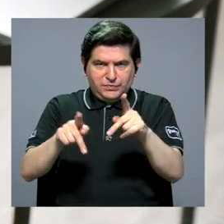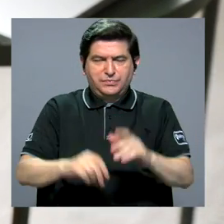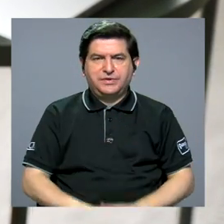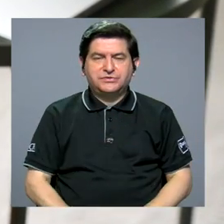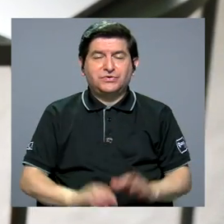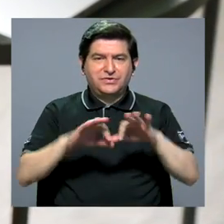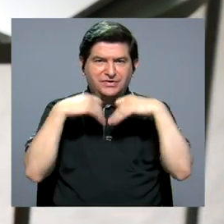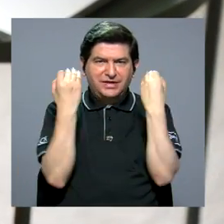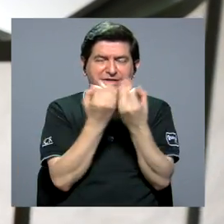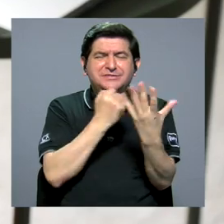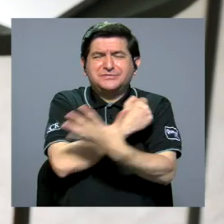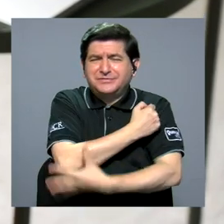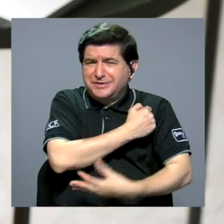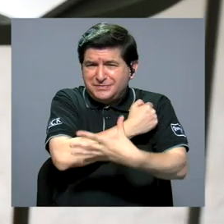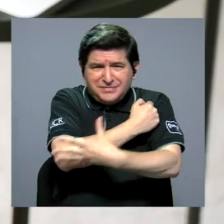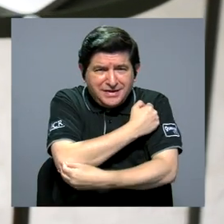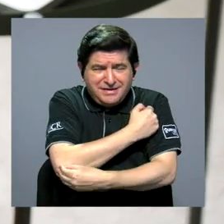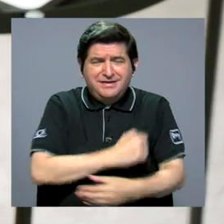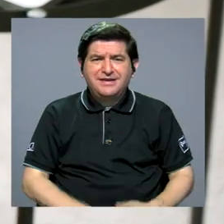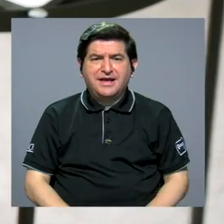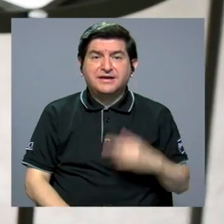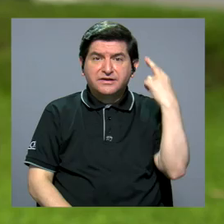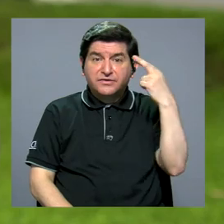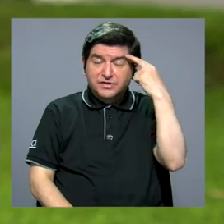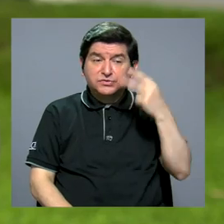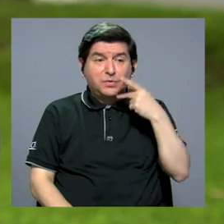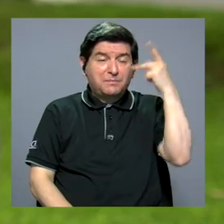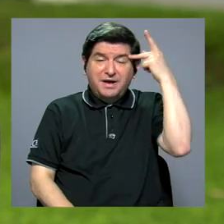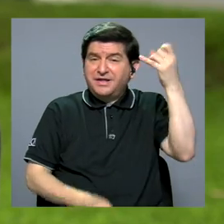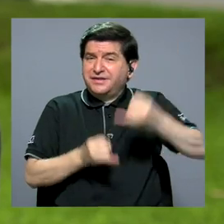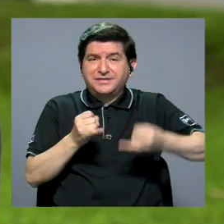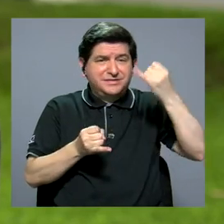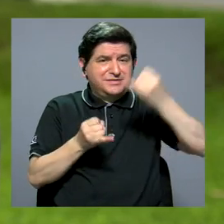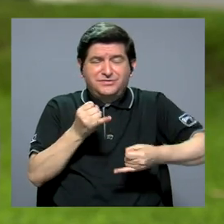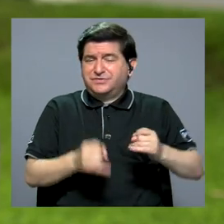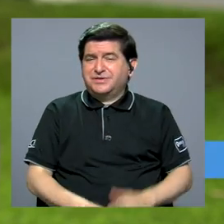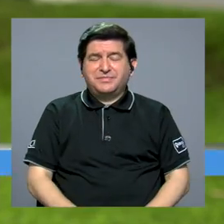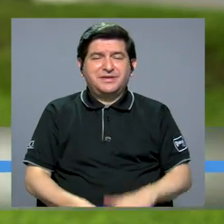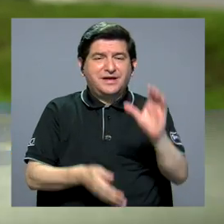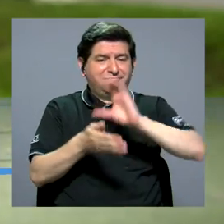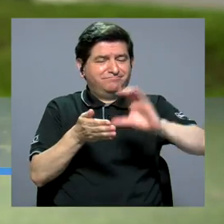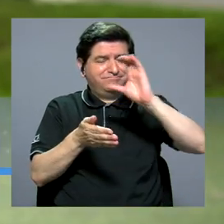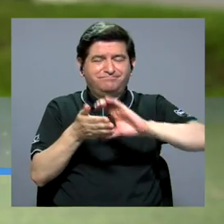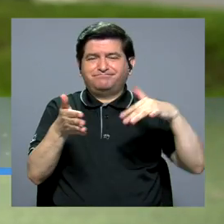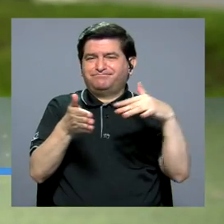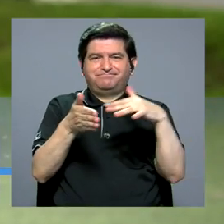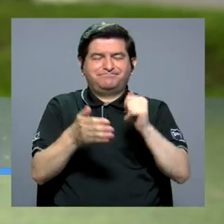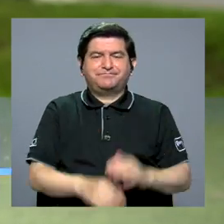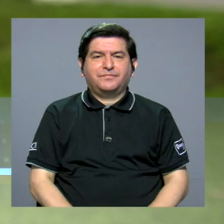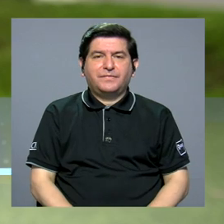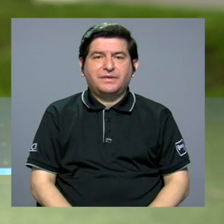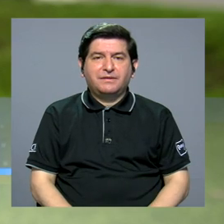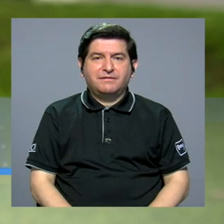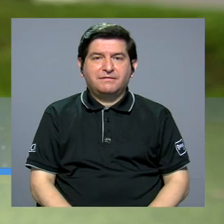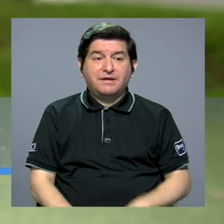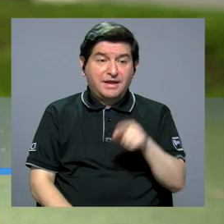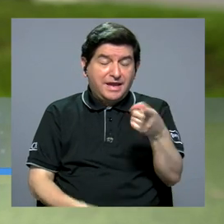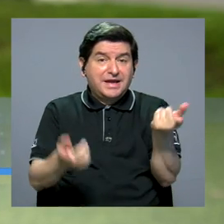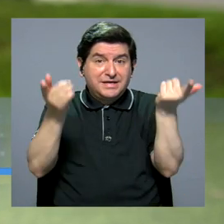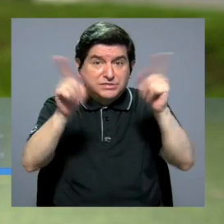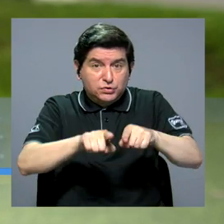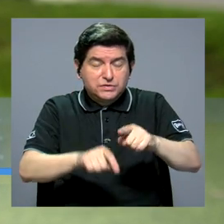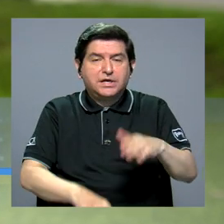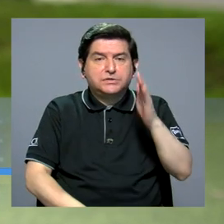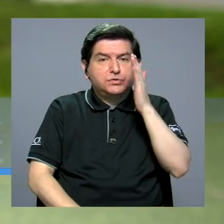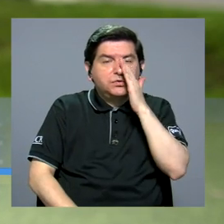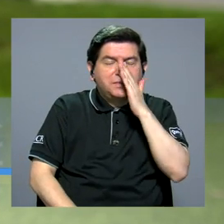de las familias en pobreza es porque los papás no han podido terminar secundaria. Muchas de esos casos